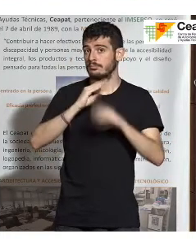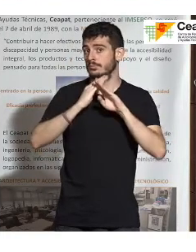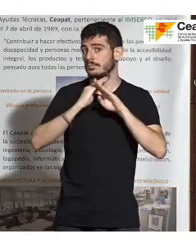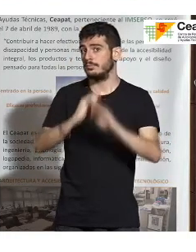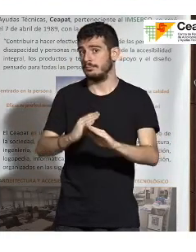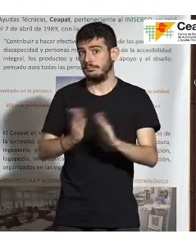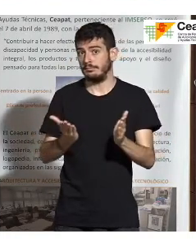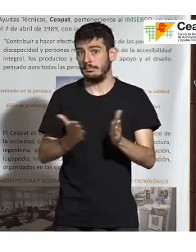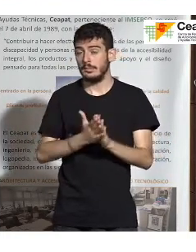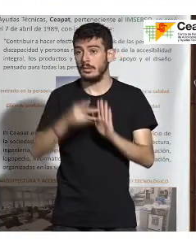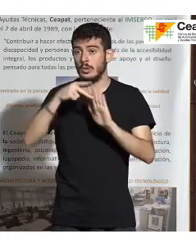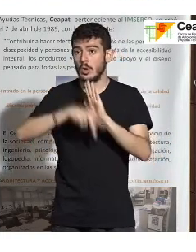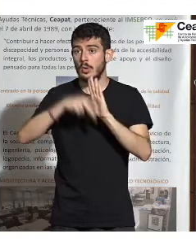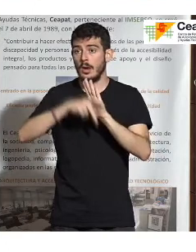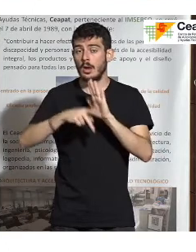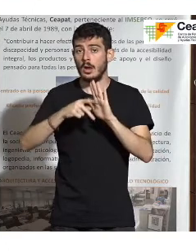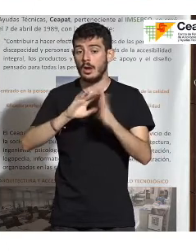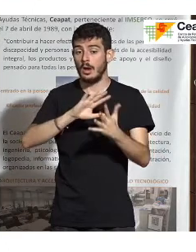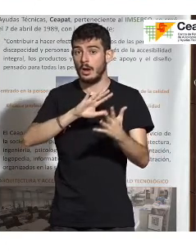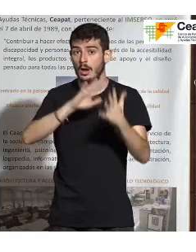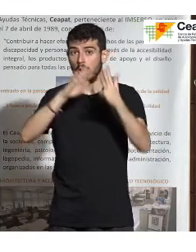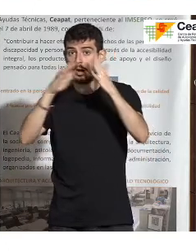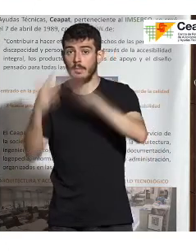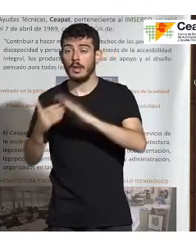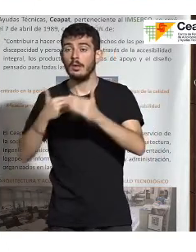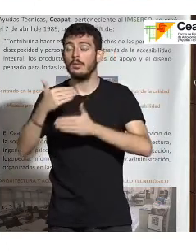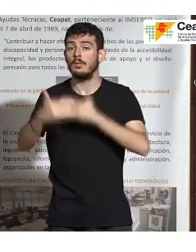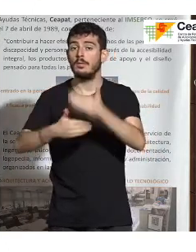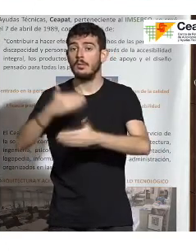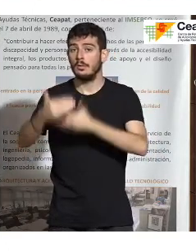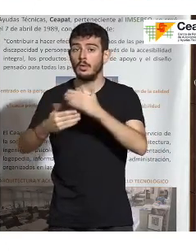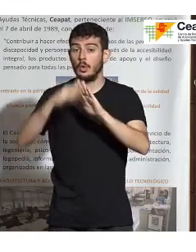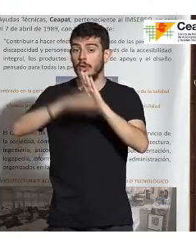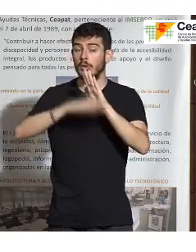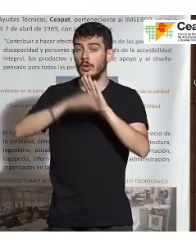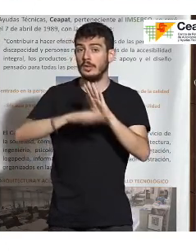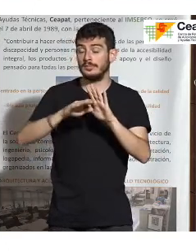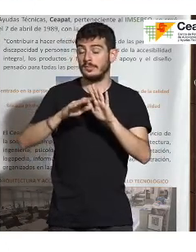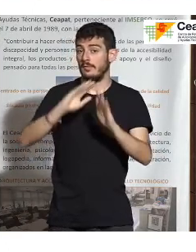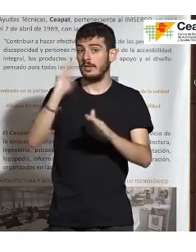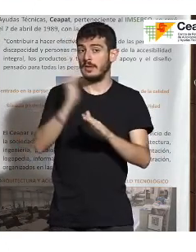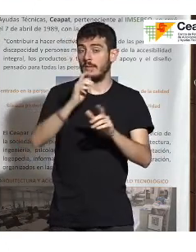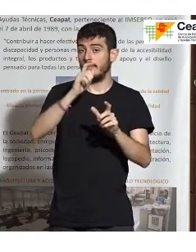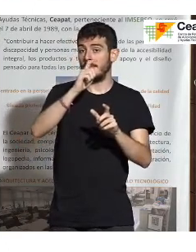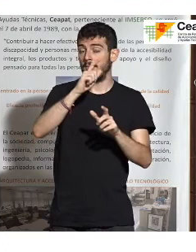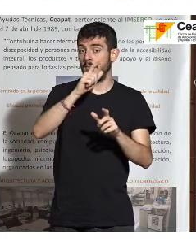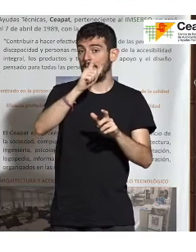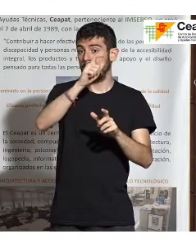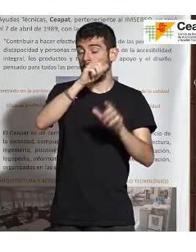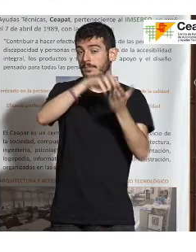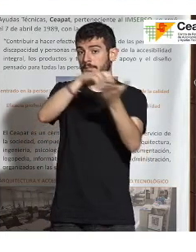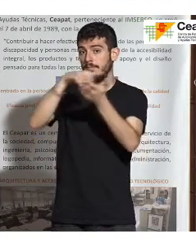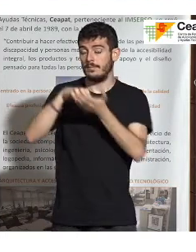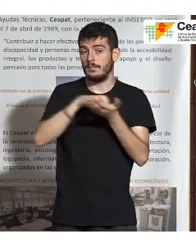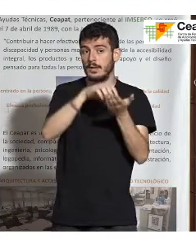que esa norma se va a aplicar en pliegos de condiciones que afecta a centenares de miles de hogares